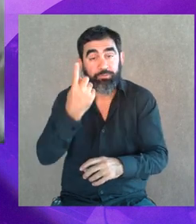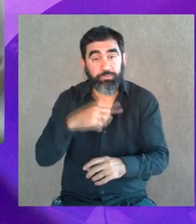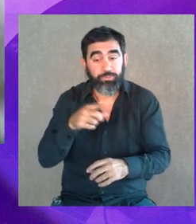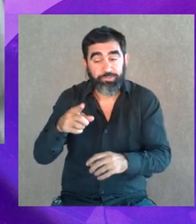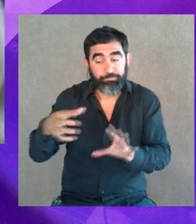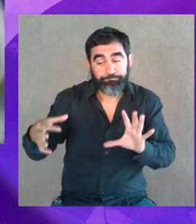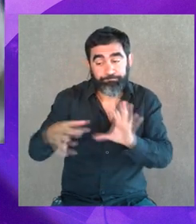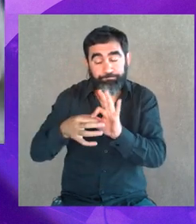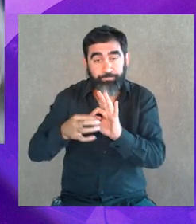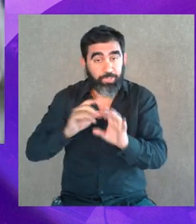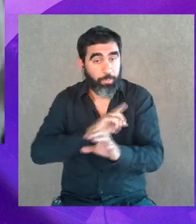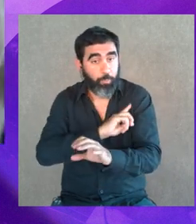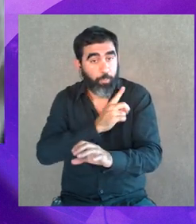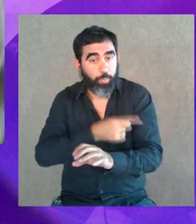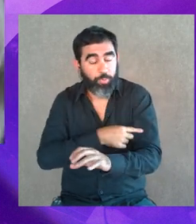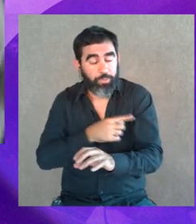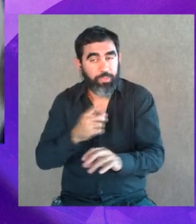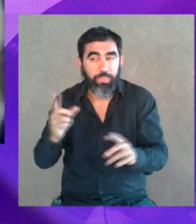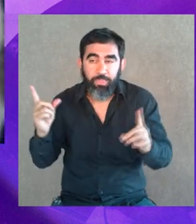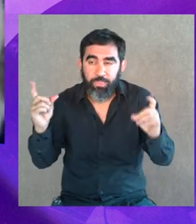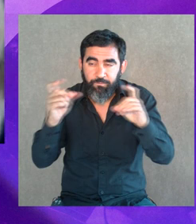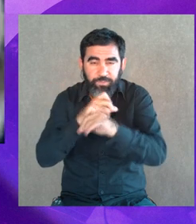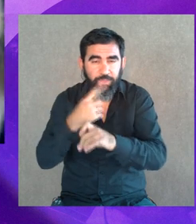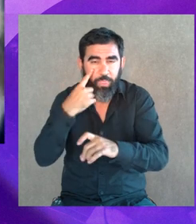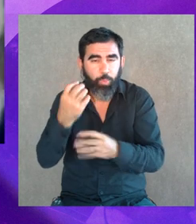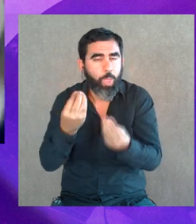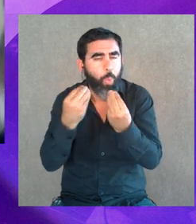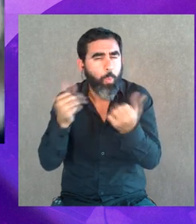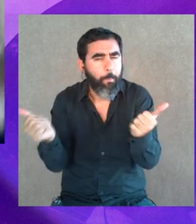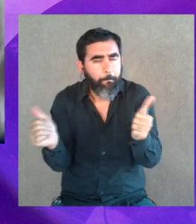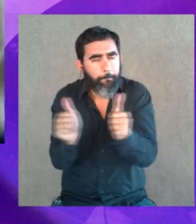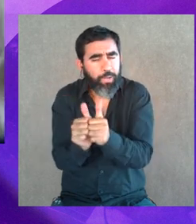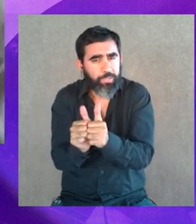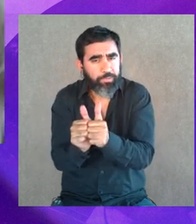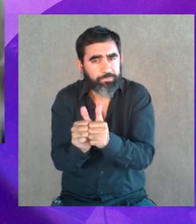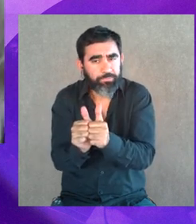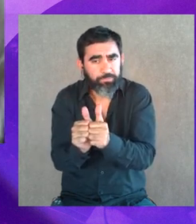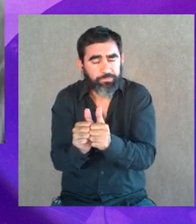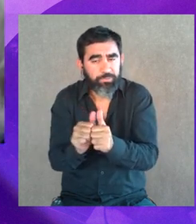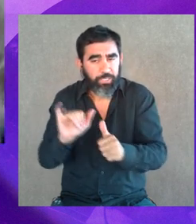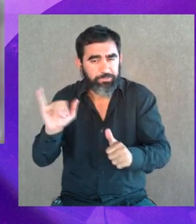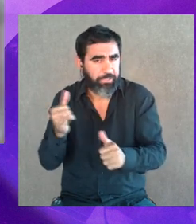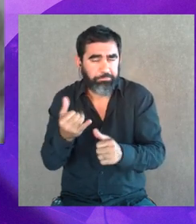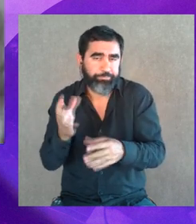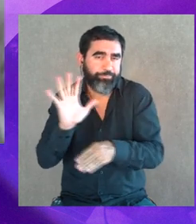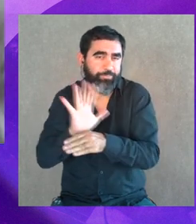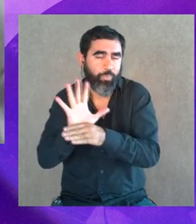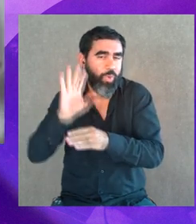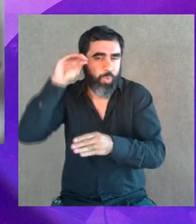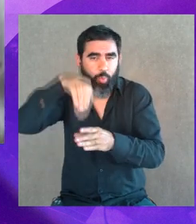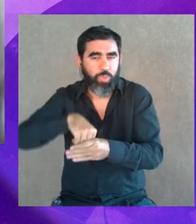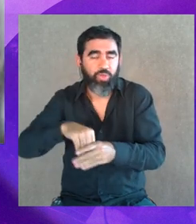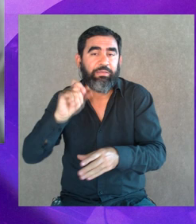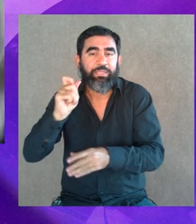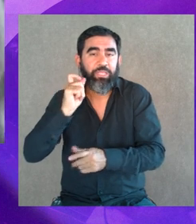entonces, en esos vínculos, nos costaba leer cómo en una pareja, oh, ya teníamos muy incorporado